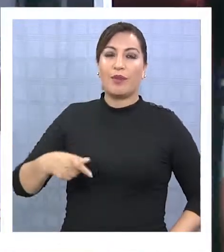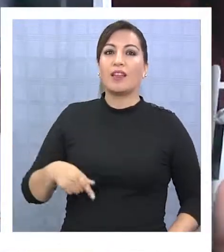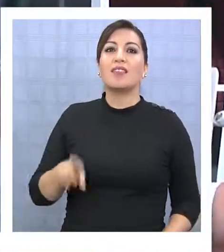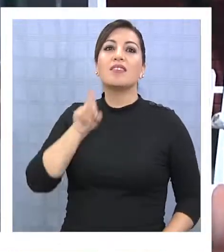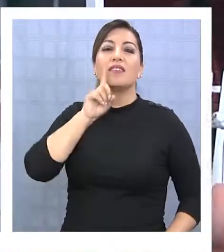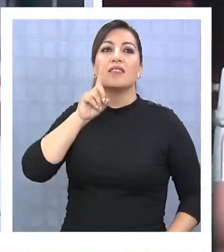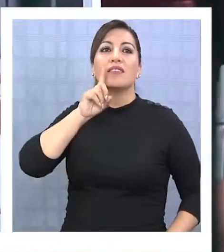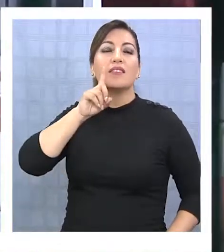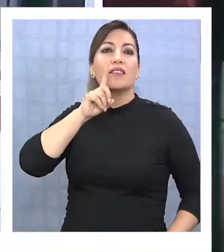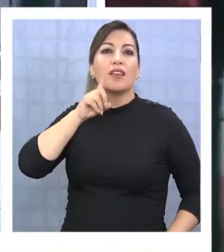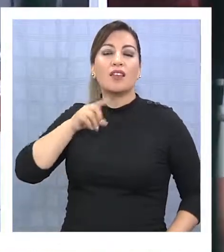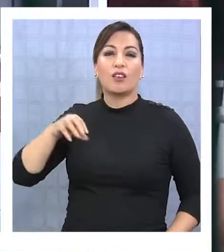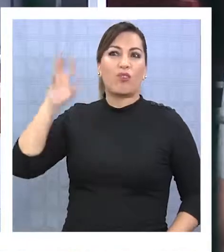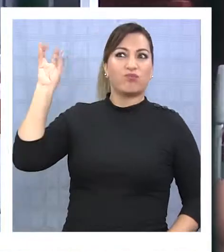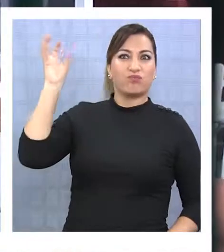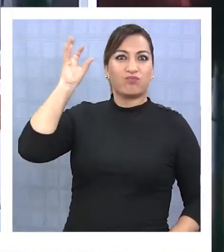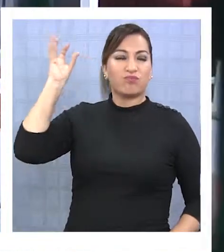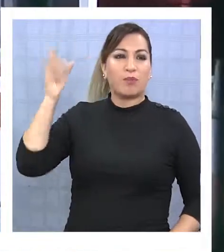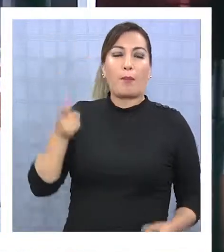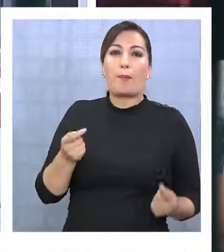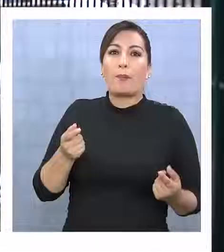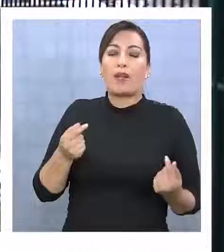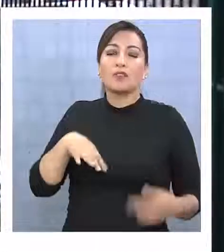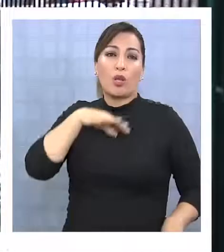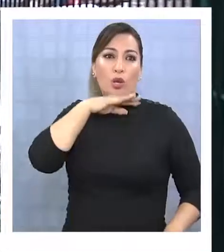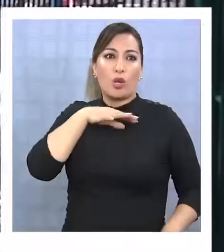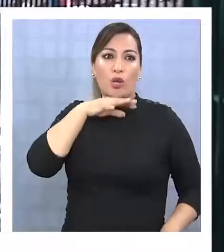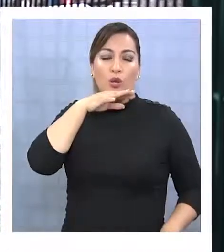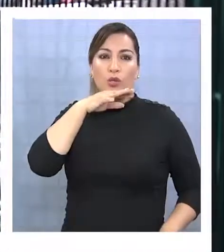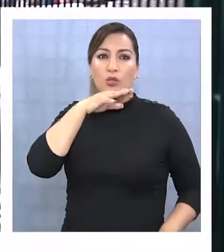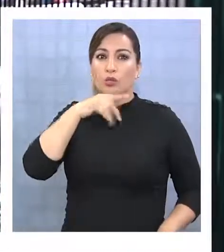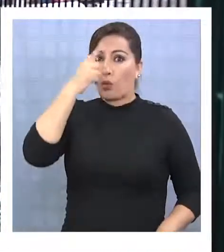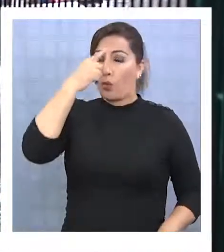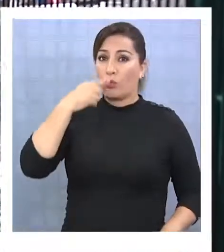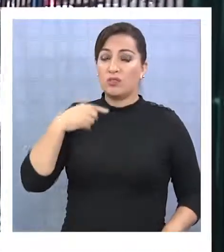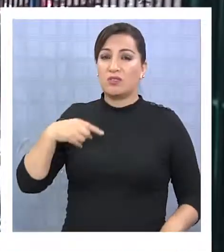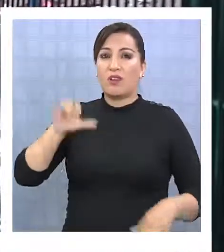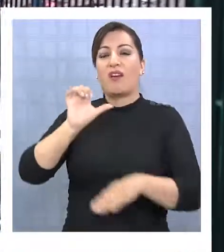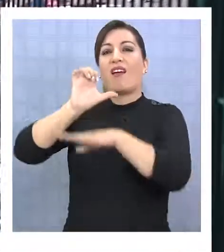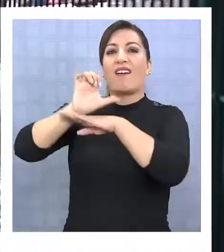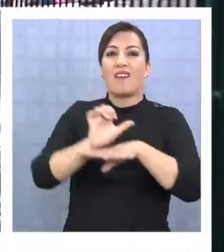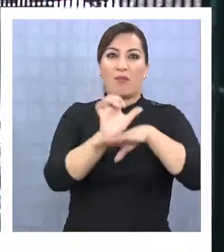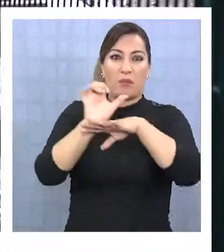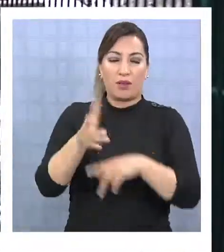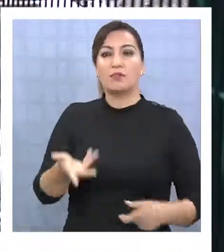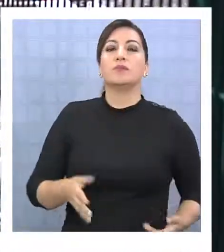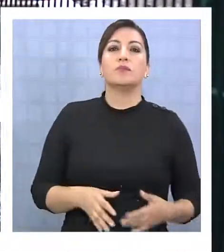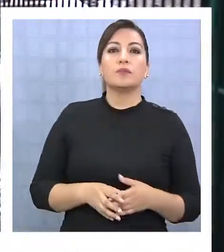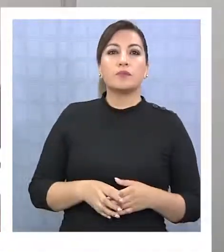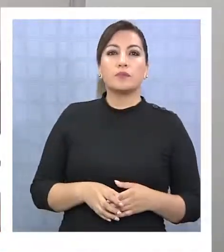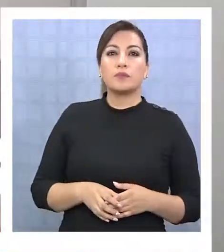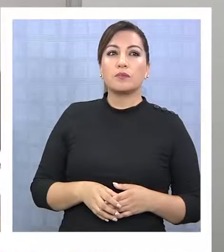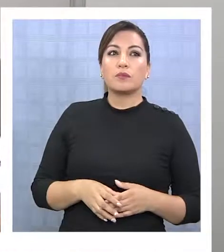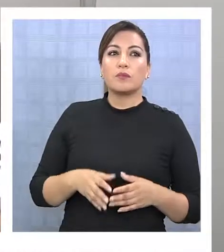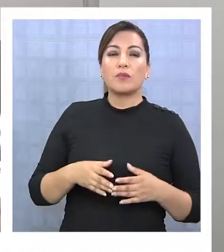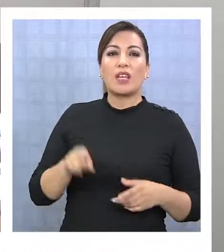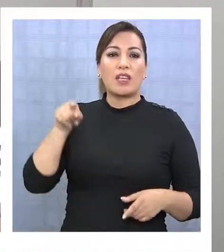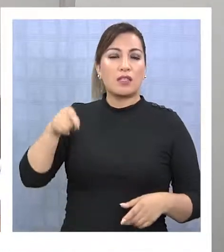adquirió un sistema para espantarlos, parecido al que se utiliza en el Museo Corbeta Esmeralda. Ya se